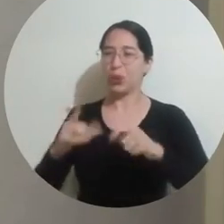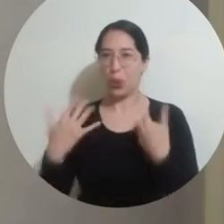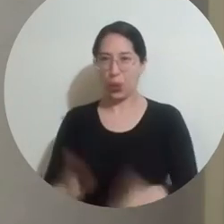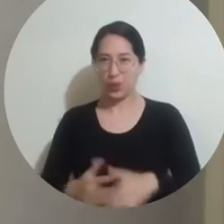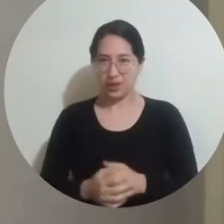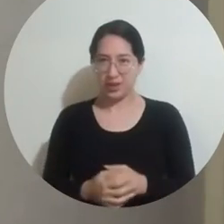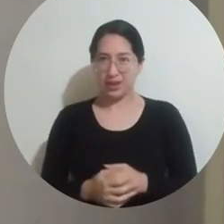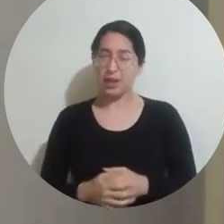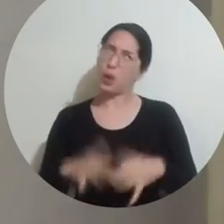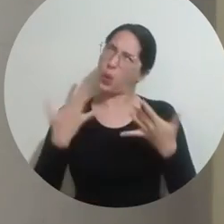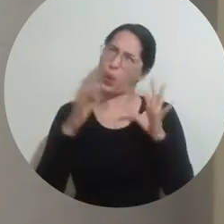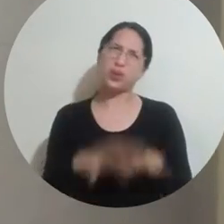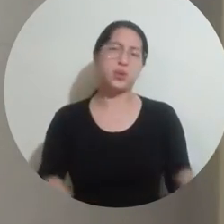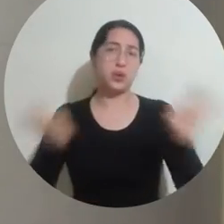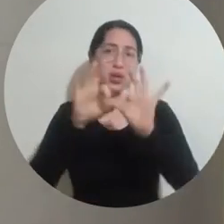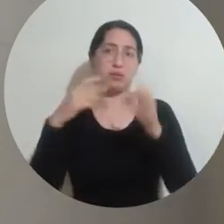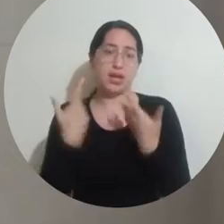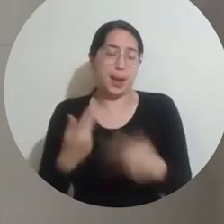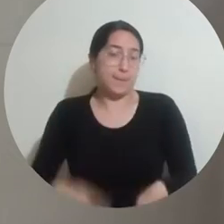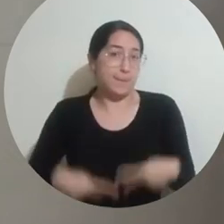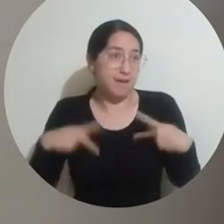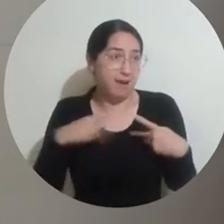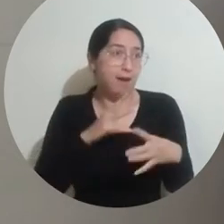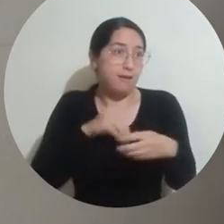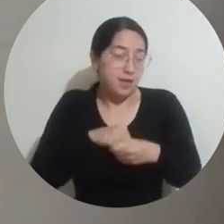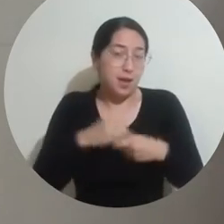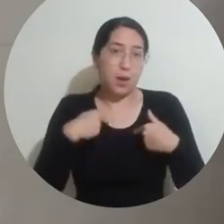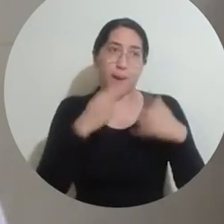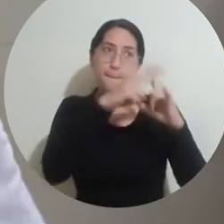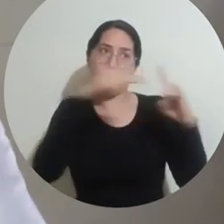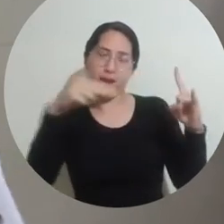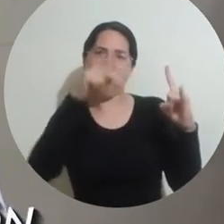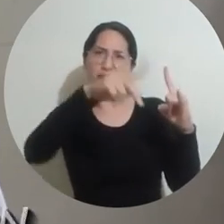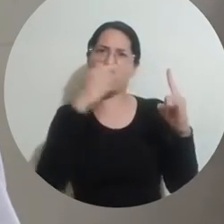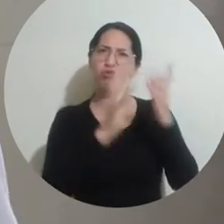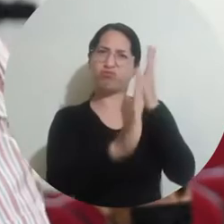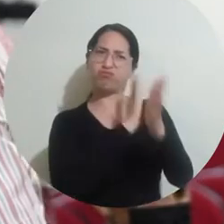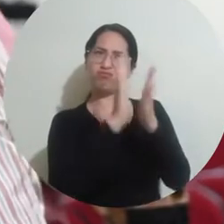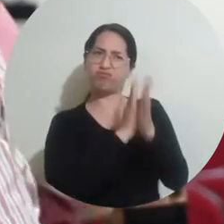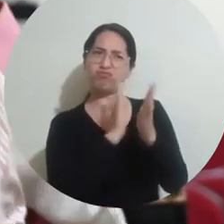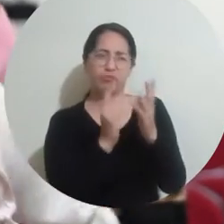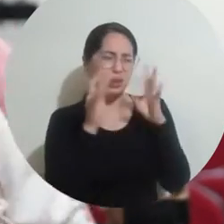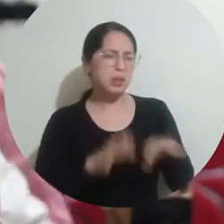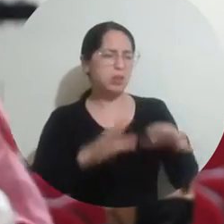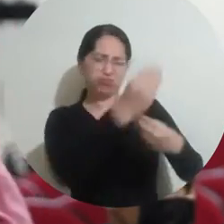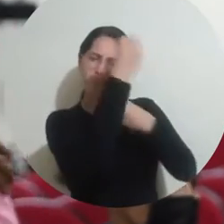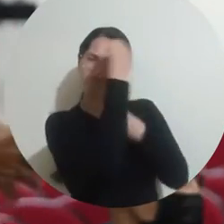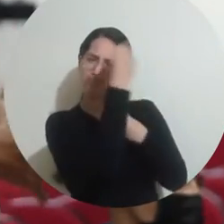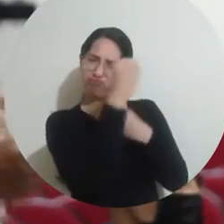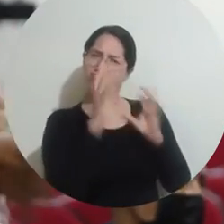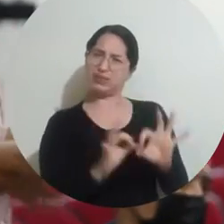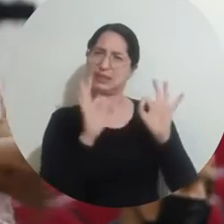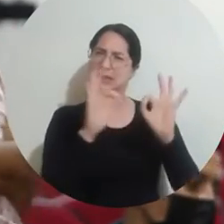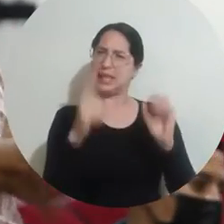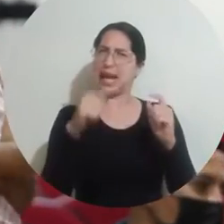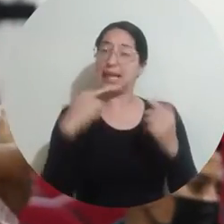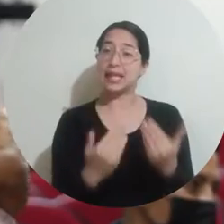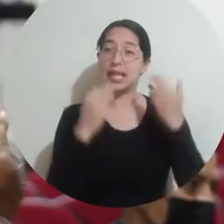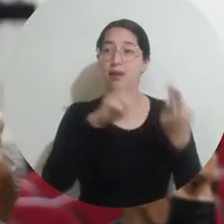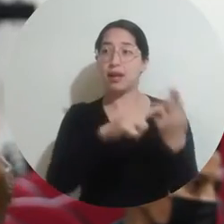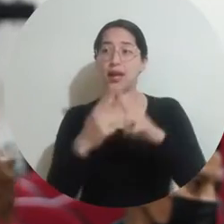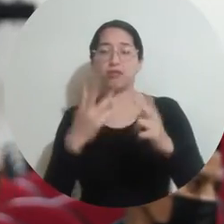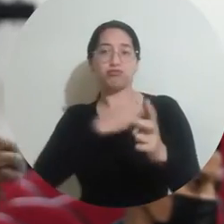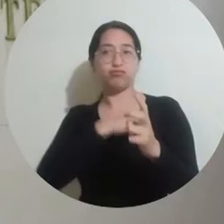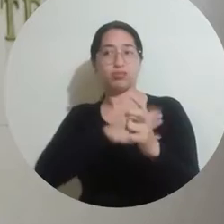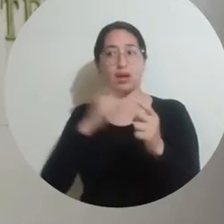me encuentro porque ha sido parte de mi vida, por el saber y da alegría encontrarse uno con sus